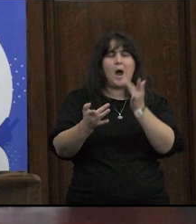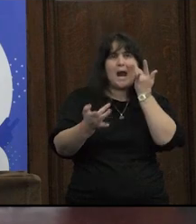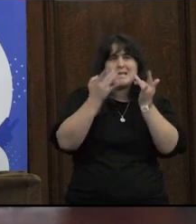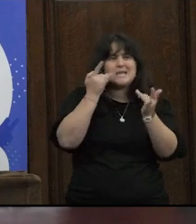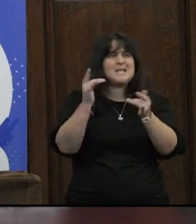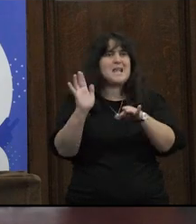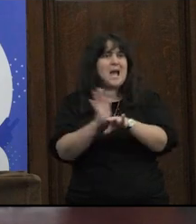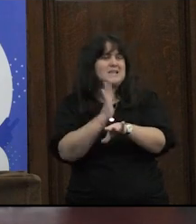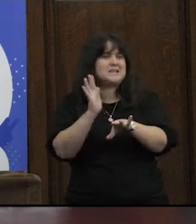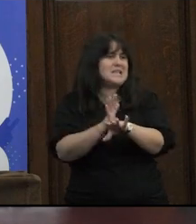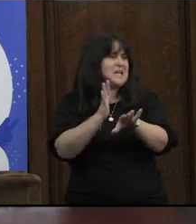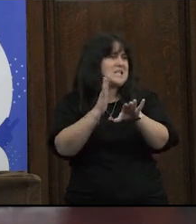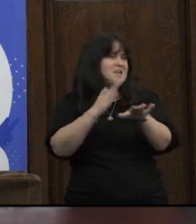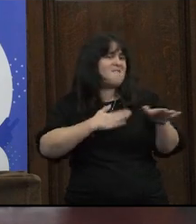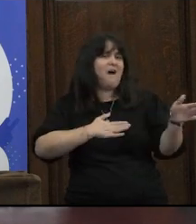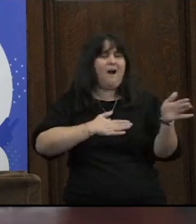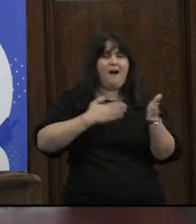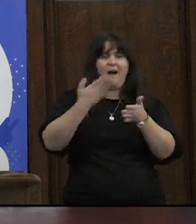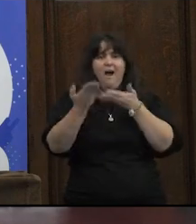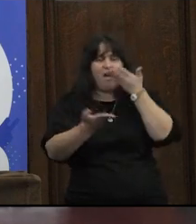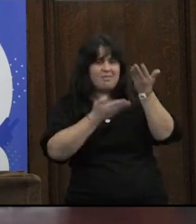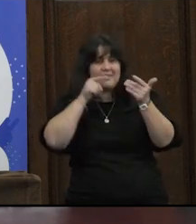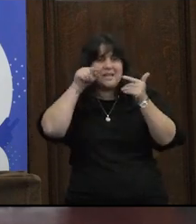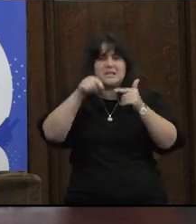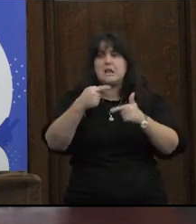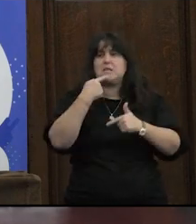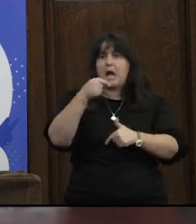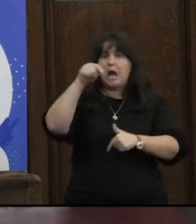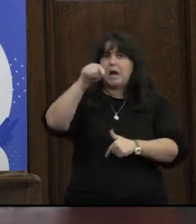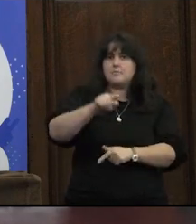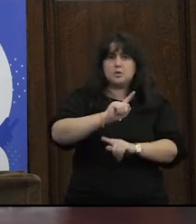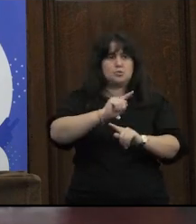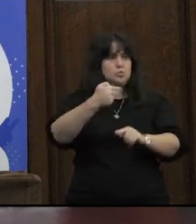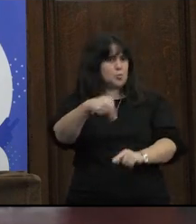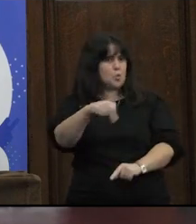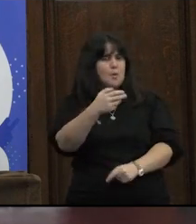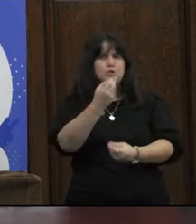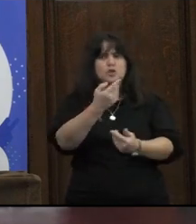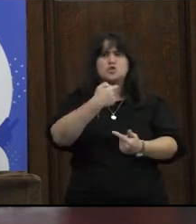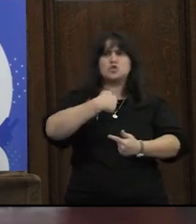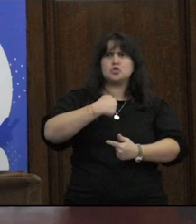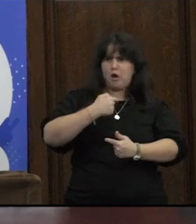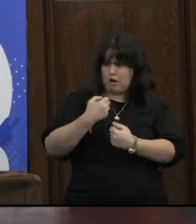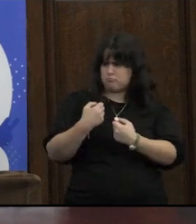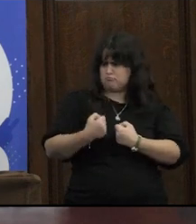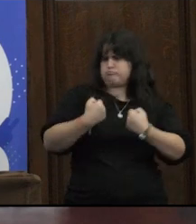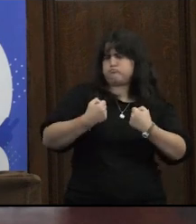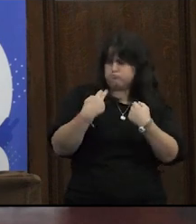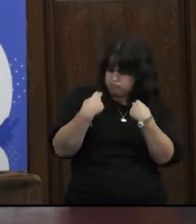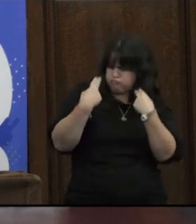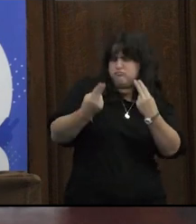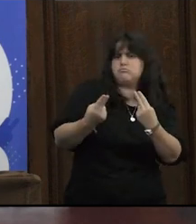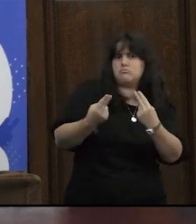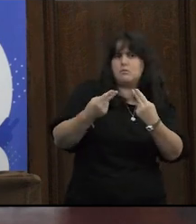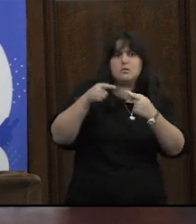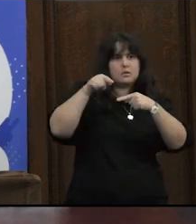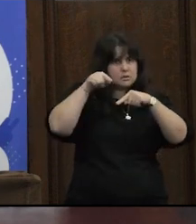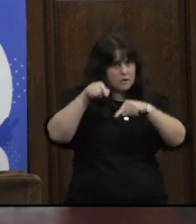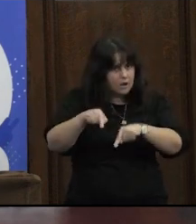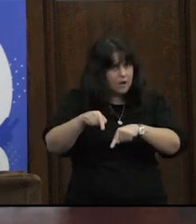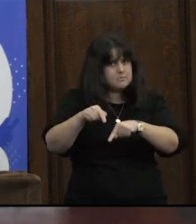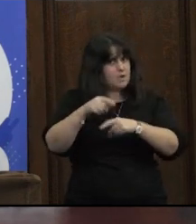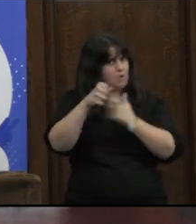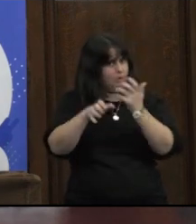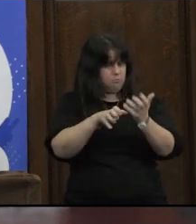artistas actrices vedettes cantantes que dicen a mí eso no me pasó nunca porque yo tengo carácter esa también es una